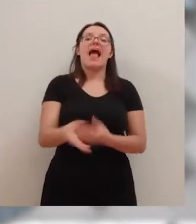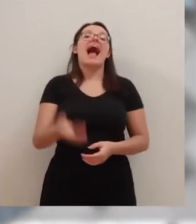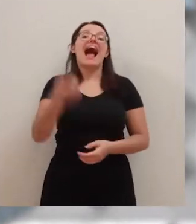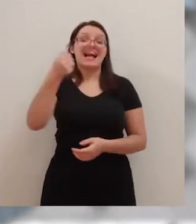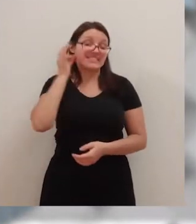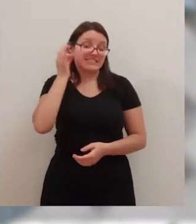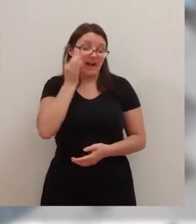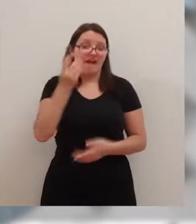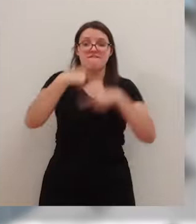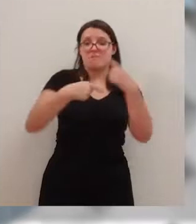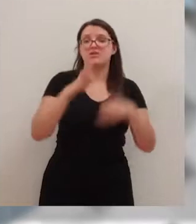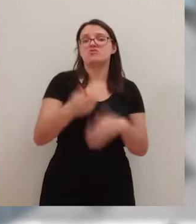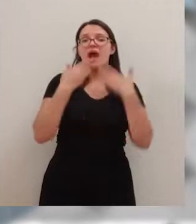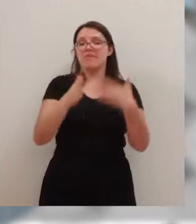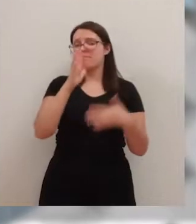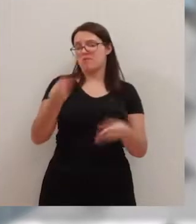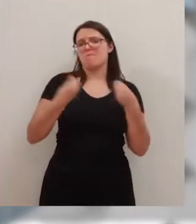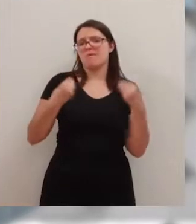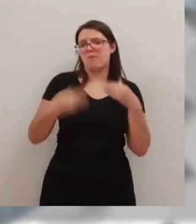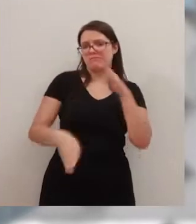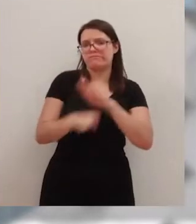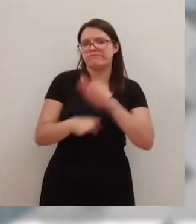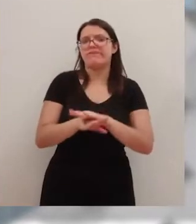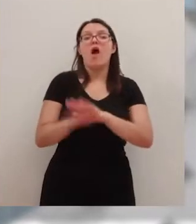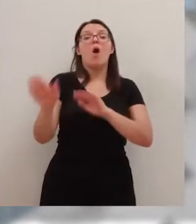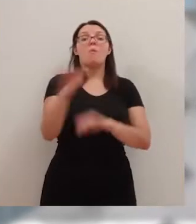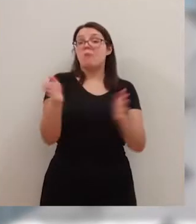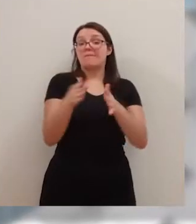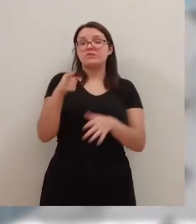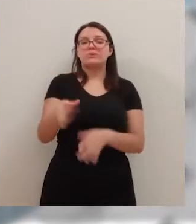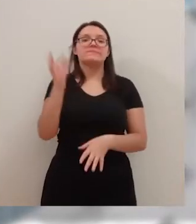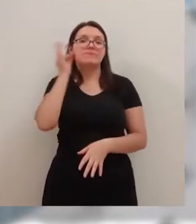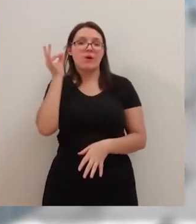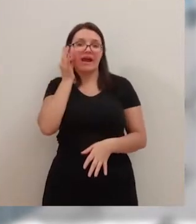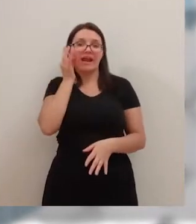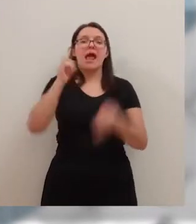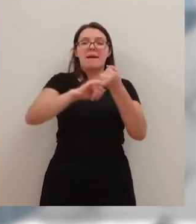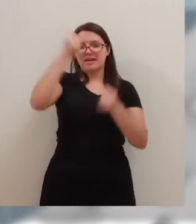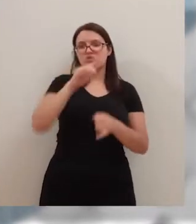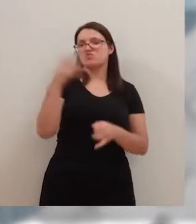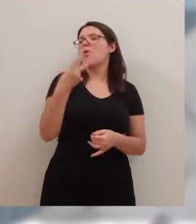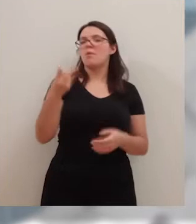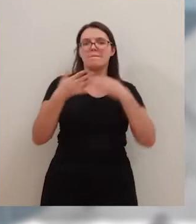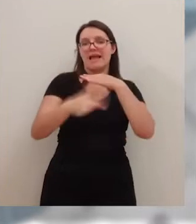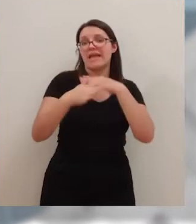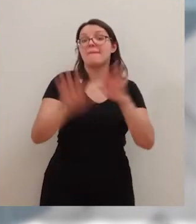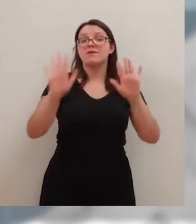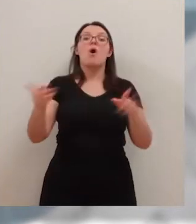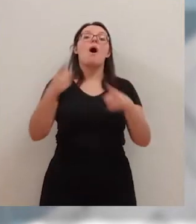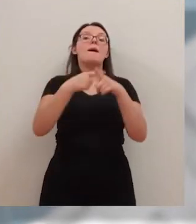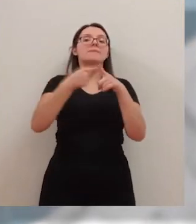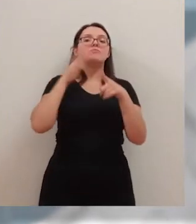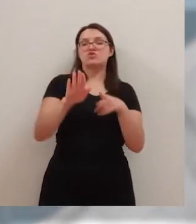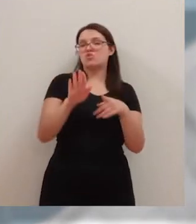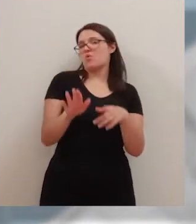por seguir vivos. En el momento de la explosión ella y su marido estaban en la playa, pero su primo se encontraba en la casa. Gracias a Dios